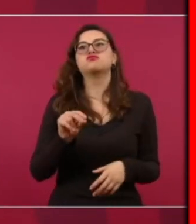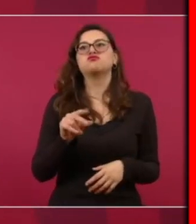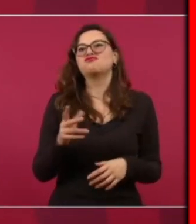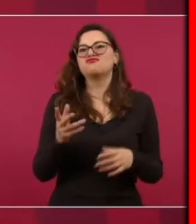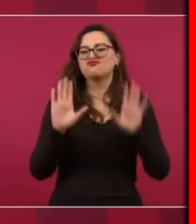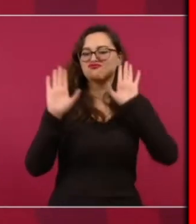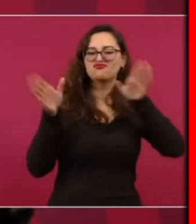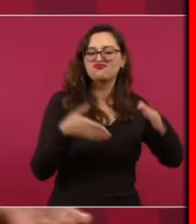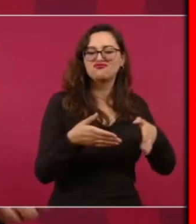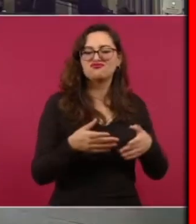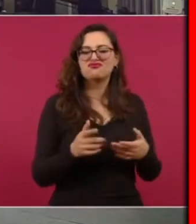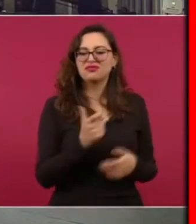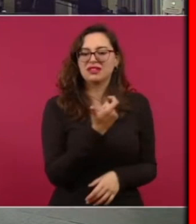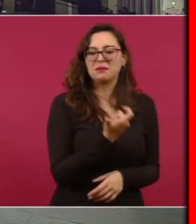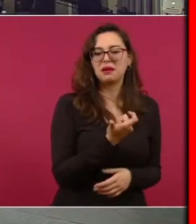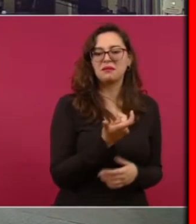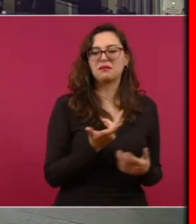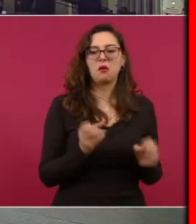Ni con programas de bienestar